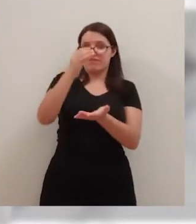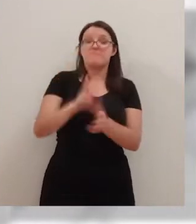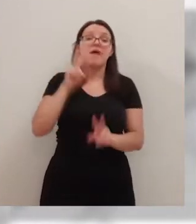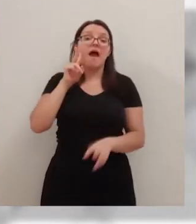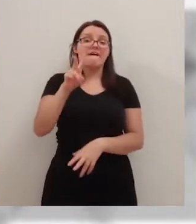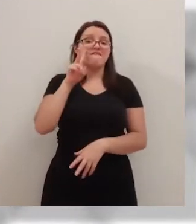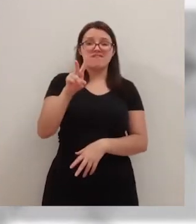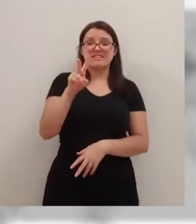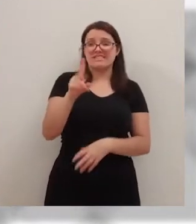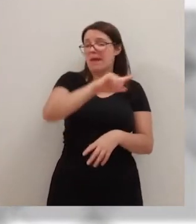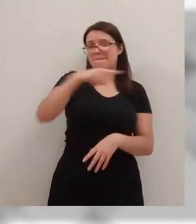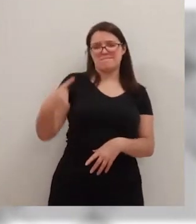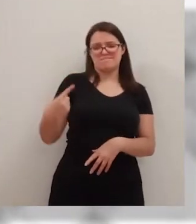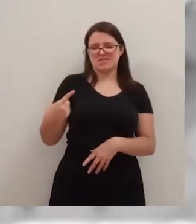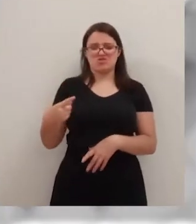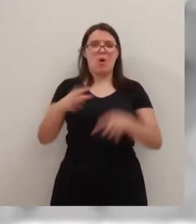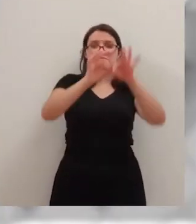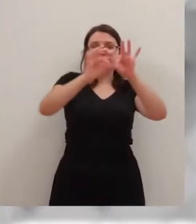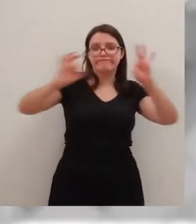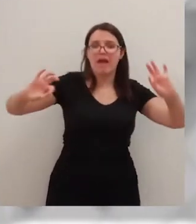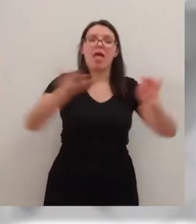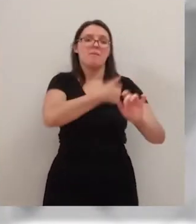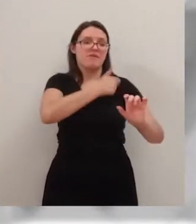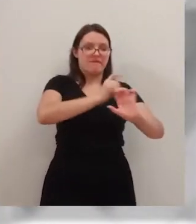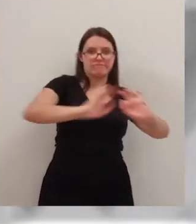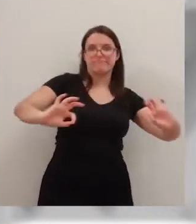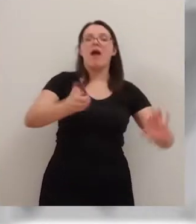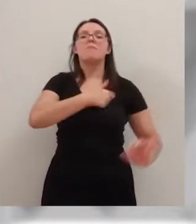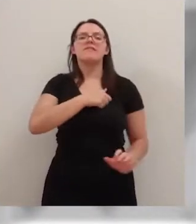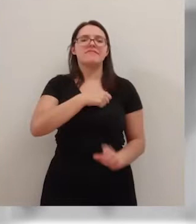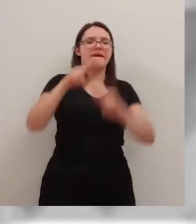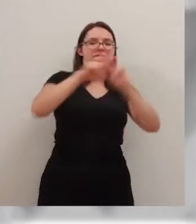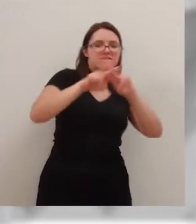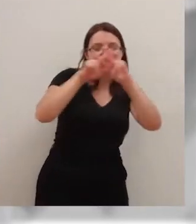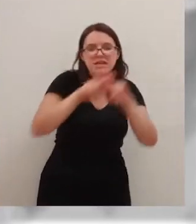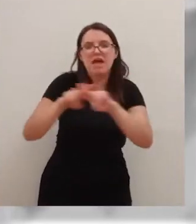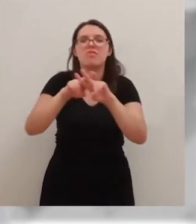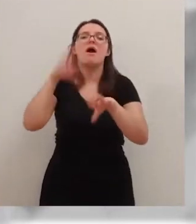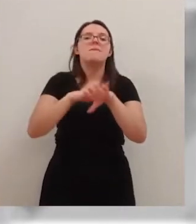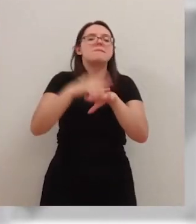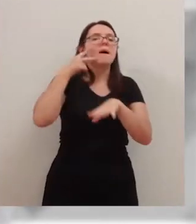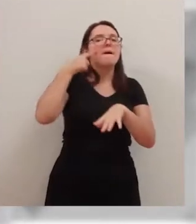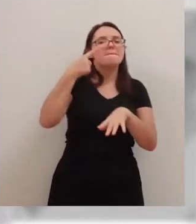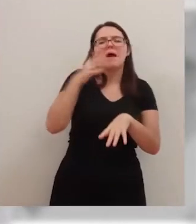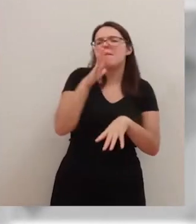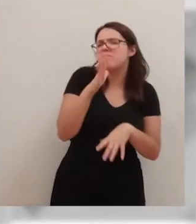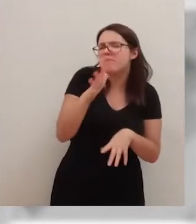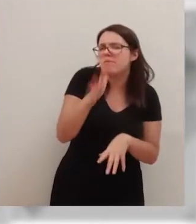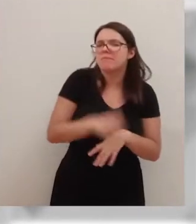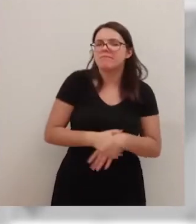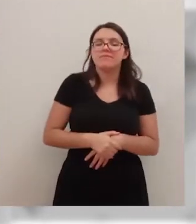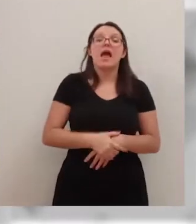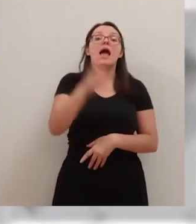como pueden comprobar, el piso está acordonado. La Policía Nacional se ha hecho cargo de la investigación para esclarecer las causas de lo ocurrido.